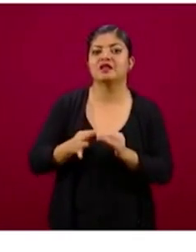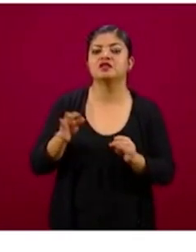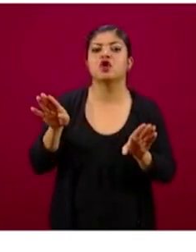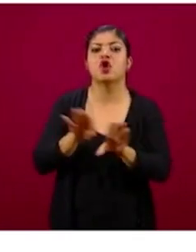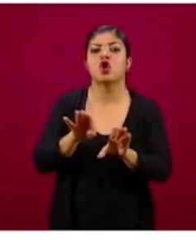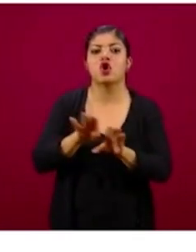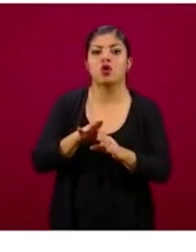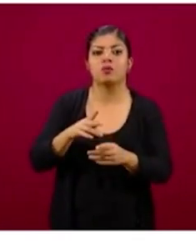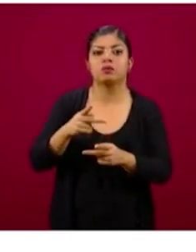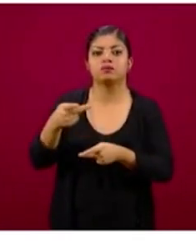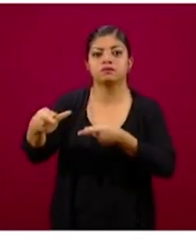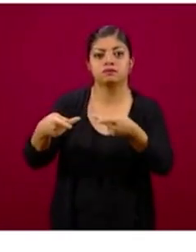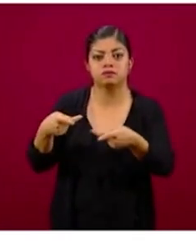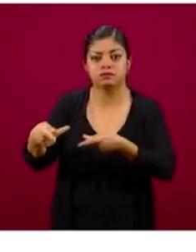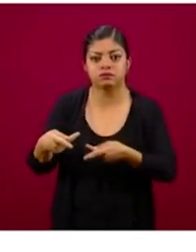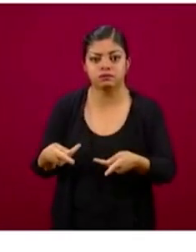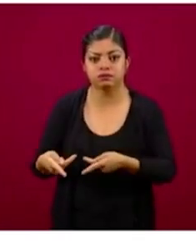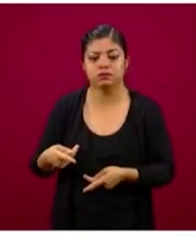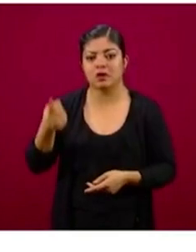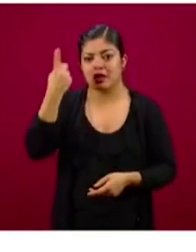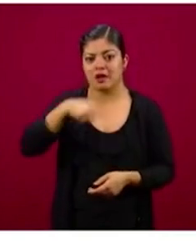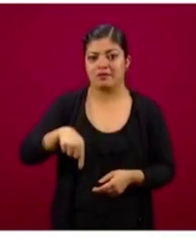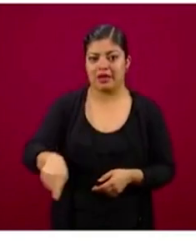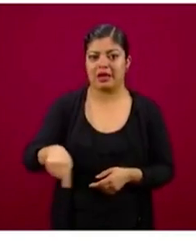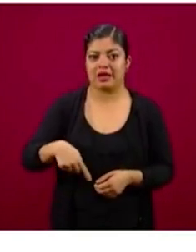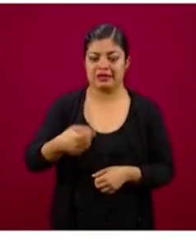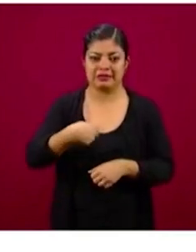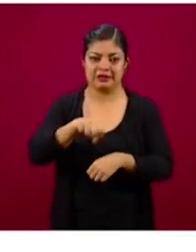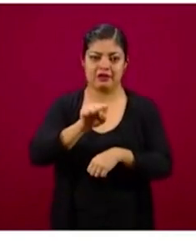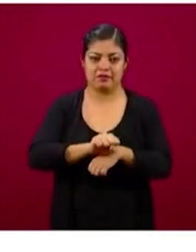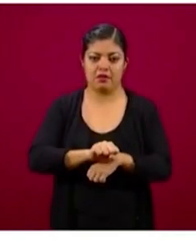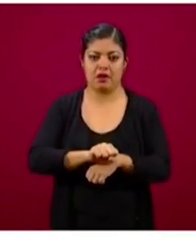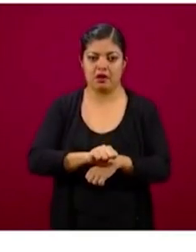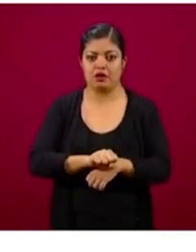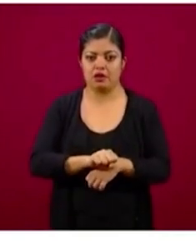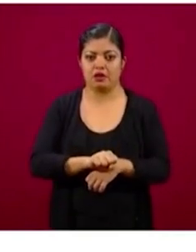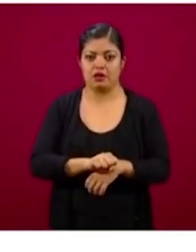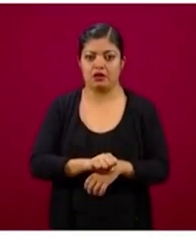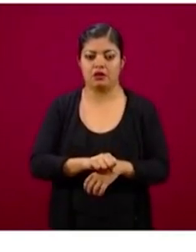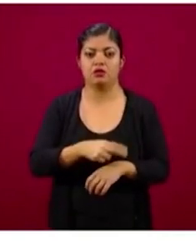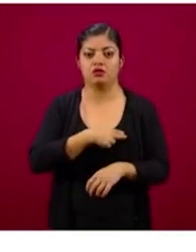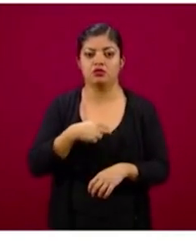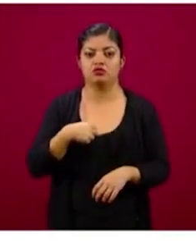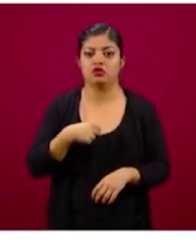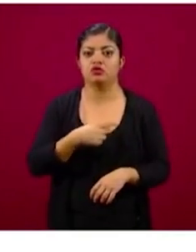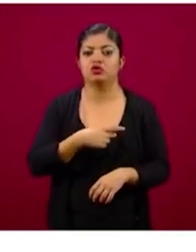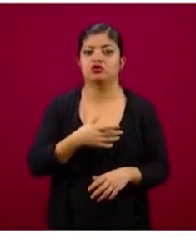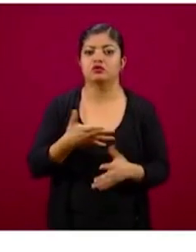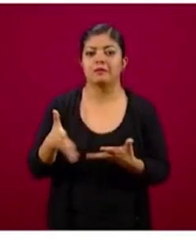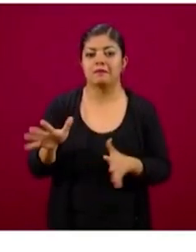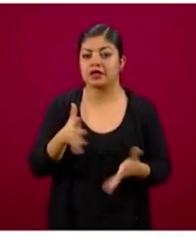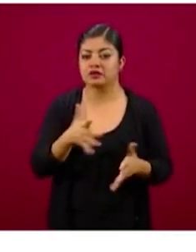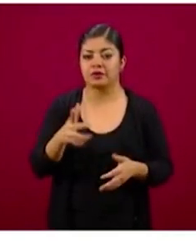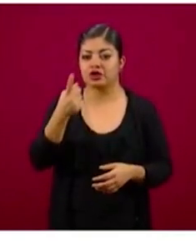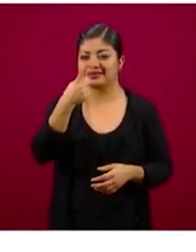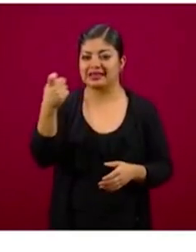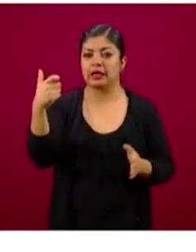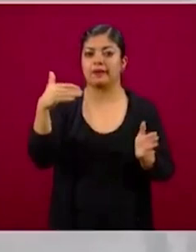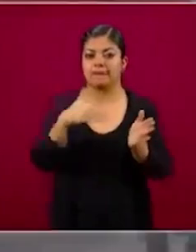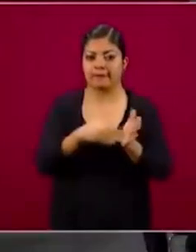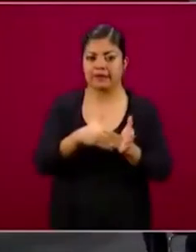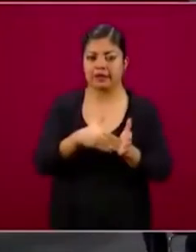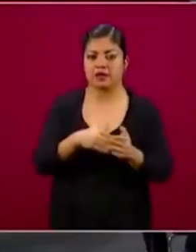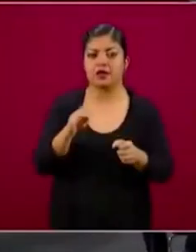de esta semana, vamos a tratar de cubrir una meta de más de 100 mil